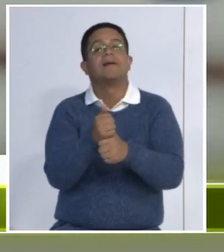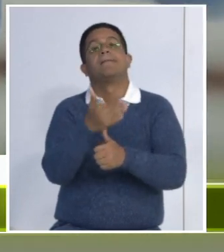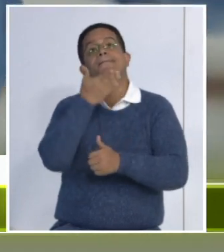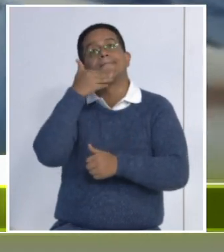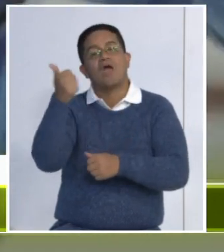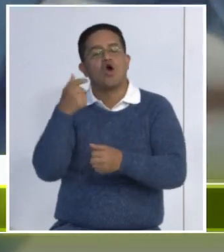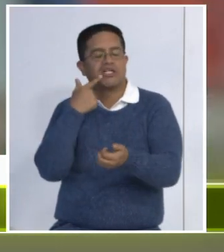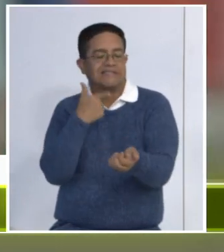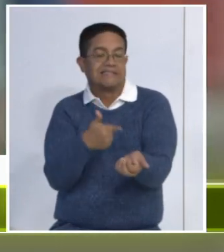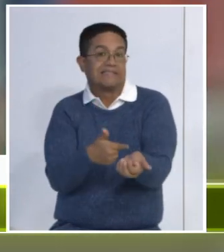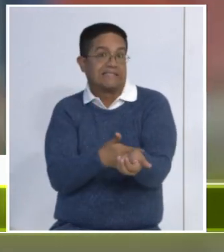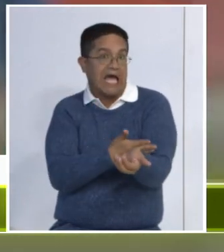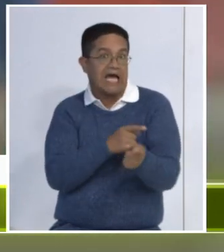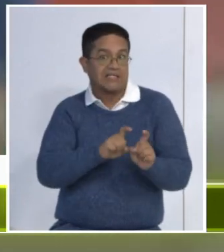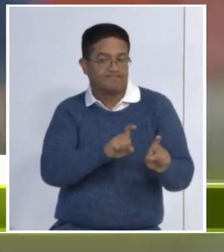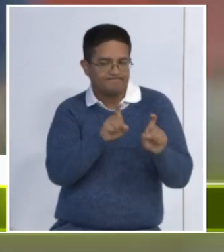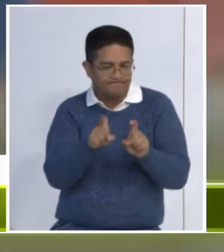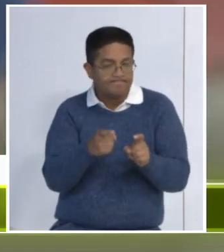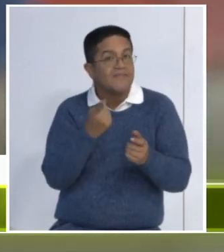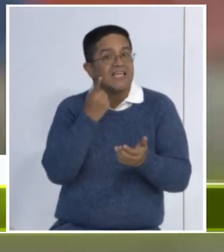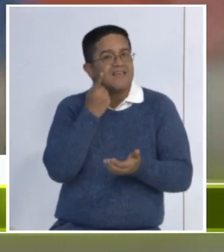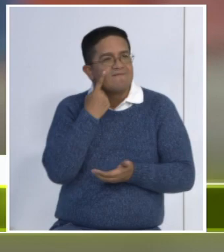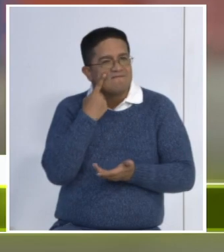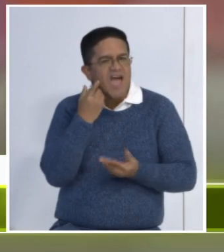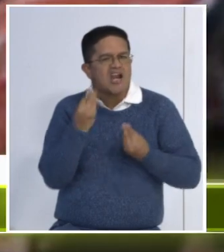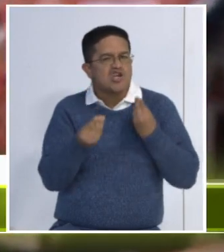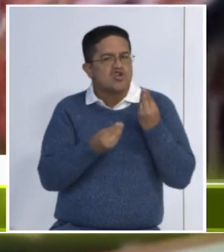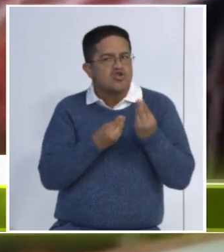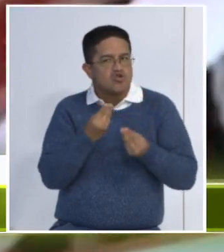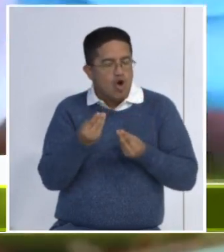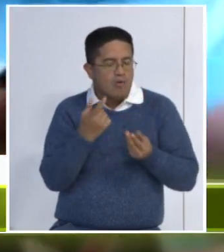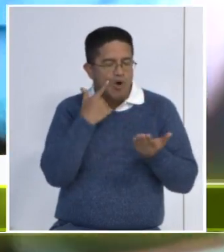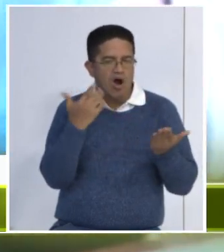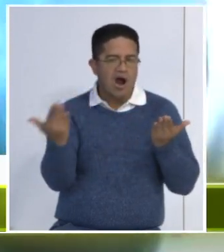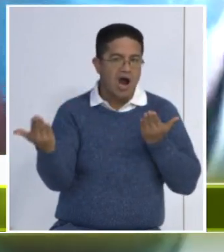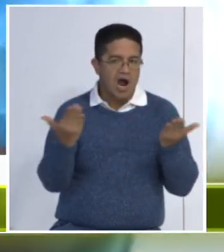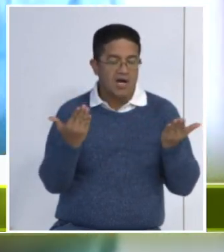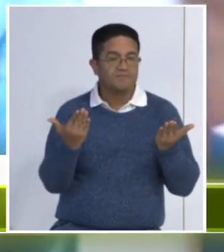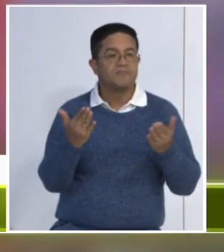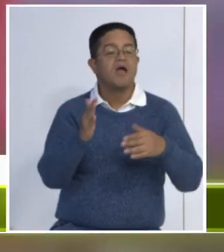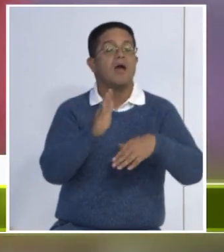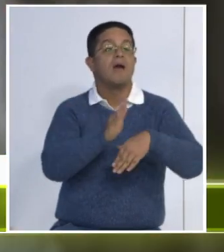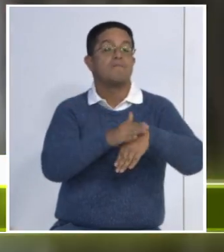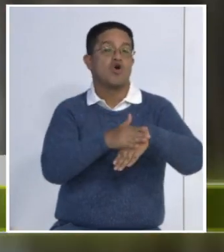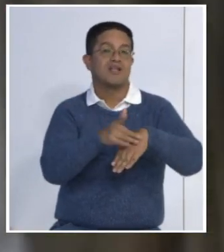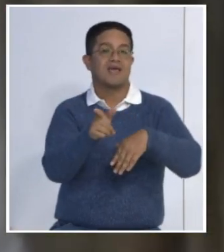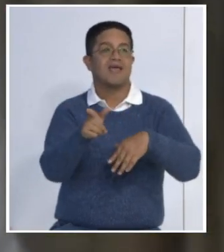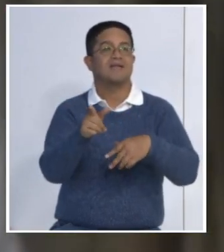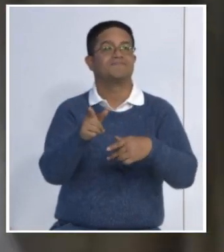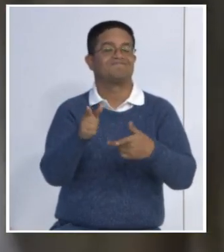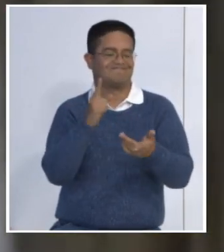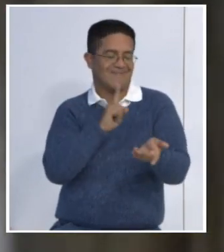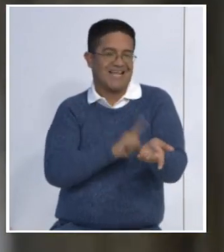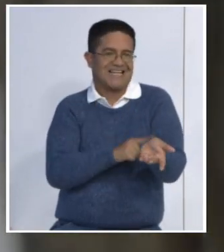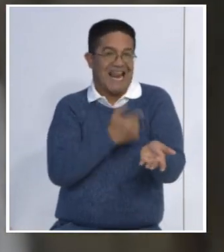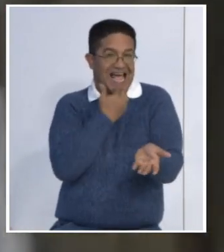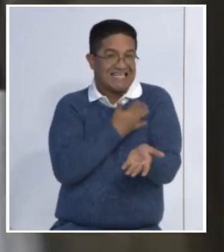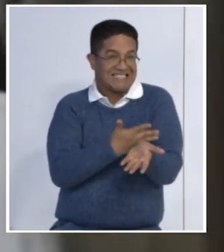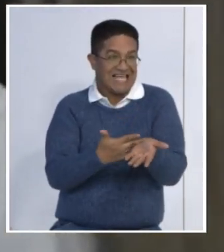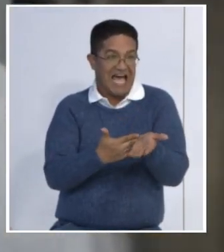los cuales permiten la diferenciación de los cuadros clínicos, ya que la caída de plaquetas y leucopenia son más